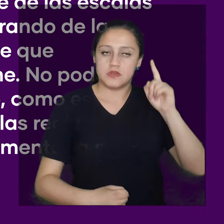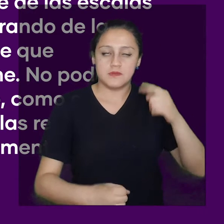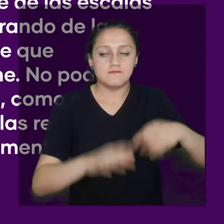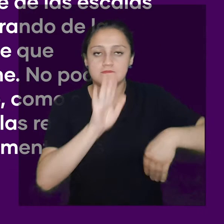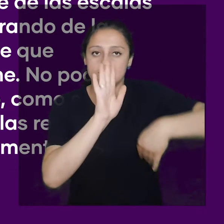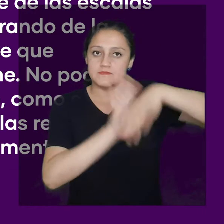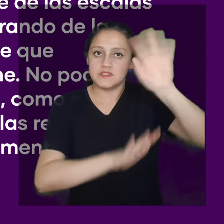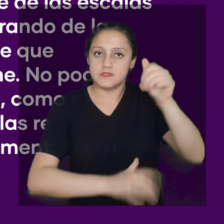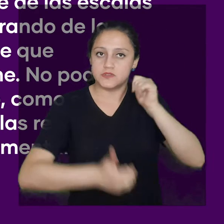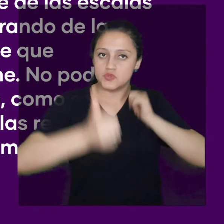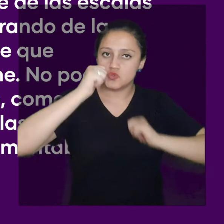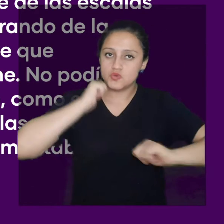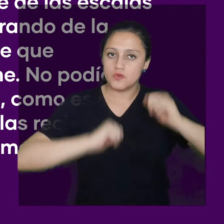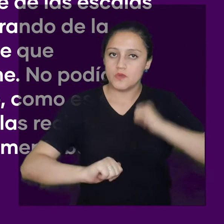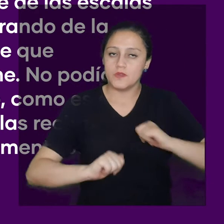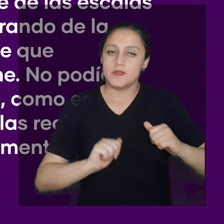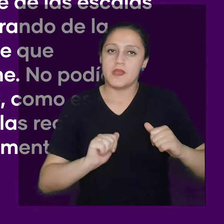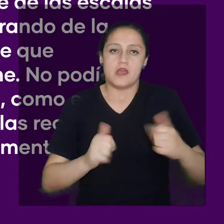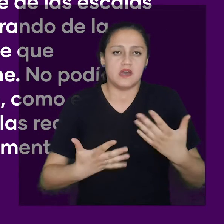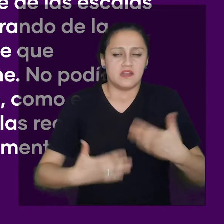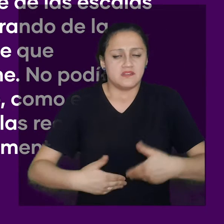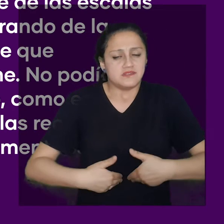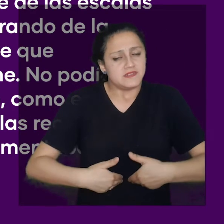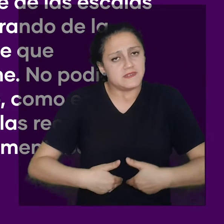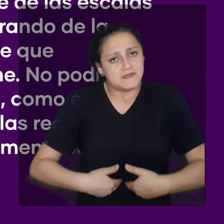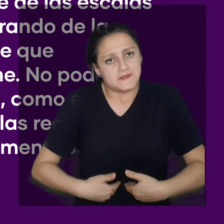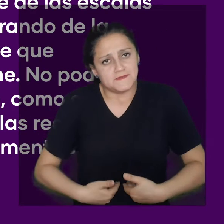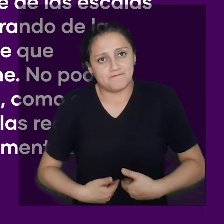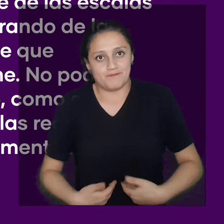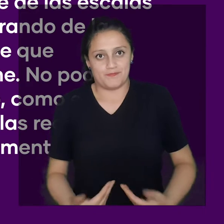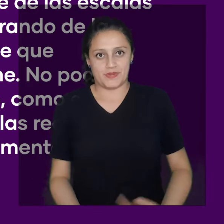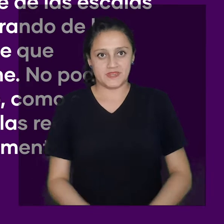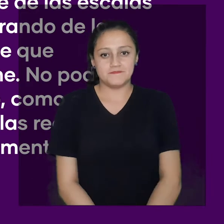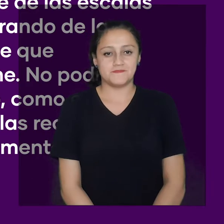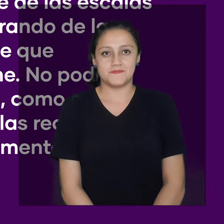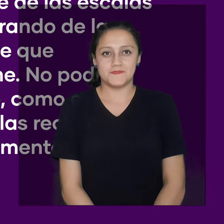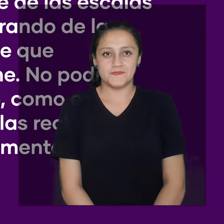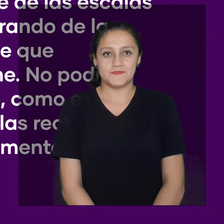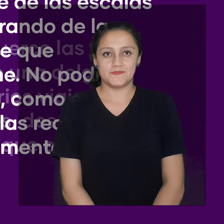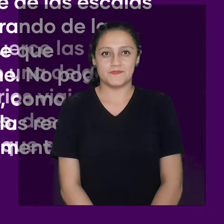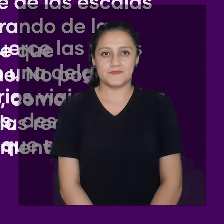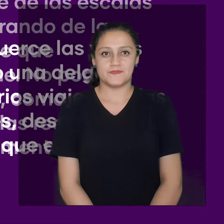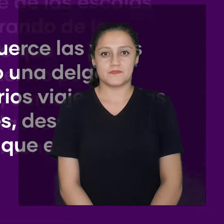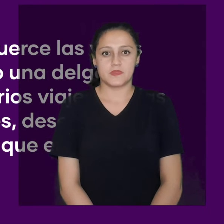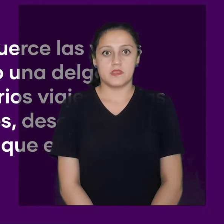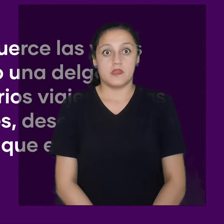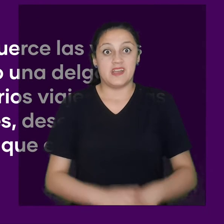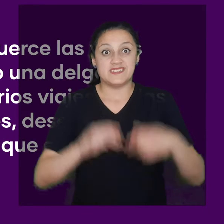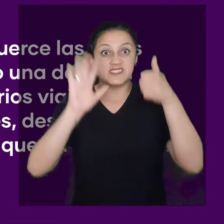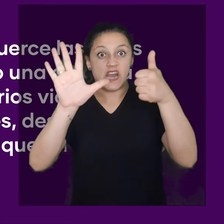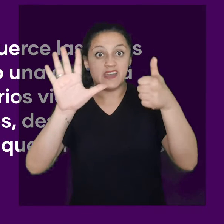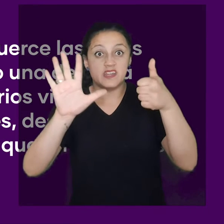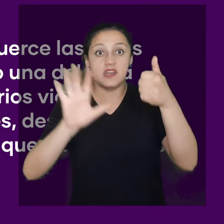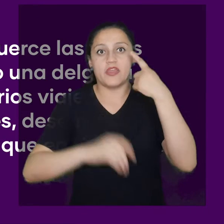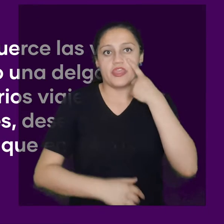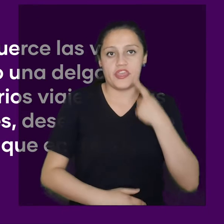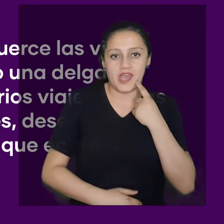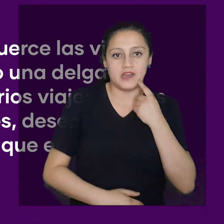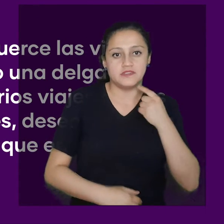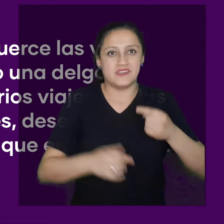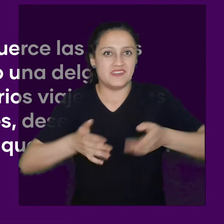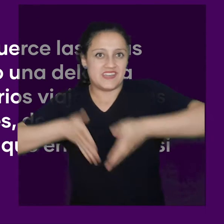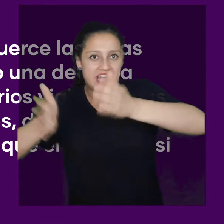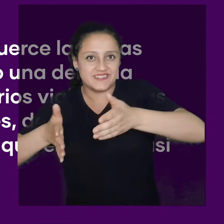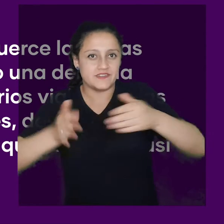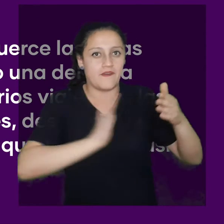sus obras, las rechazaba heroicamente, sintiendo que la negativa aumentaba su hambre. Seis días hacía que vagaba por